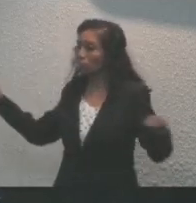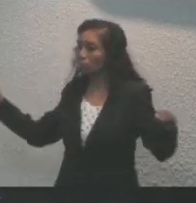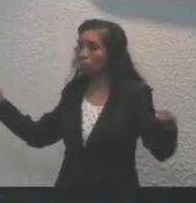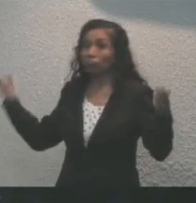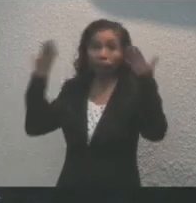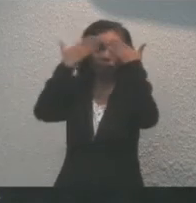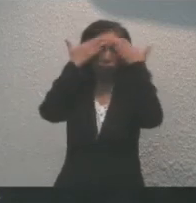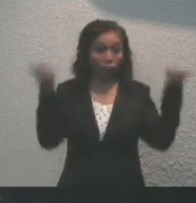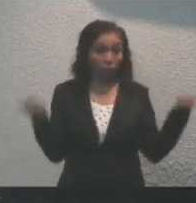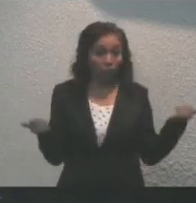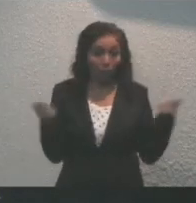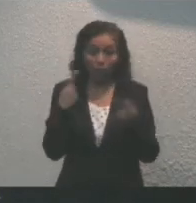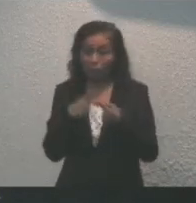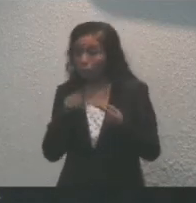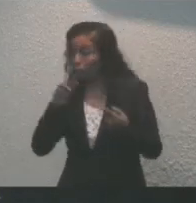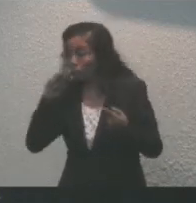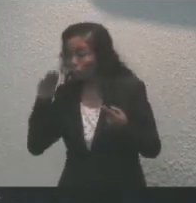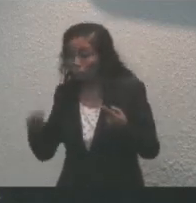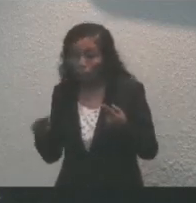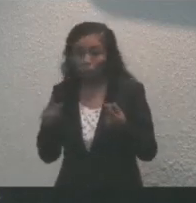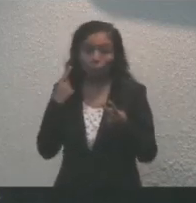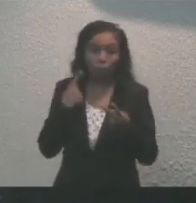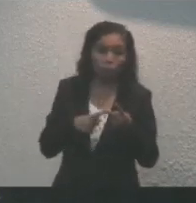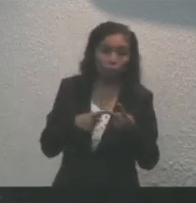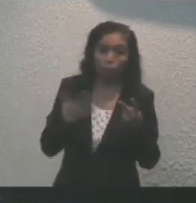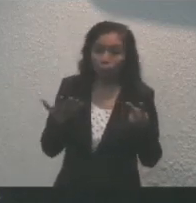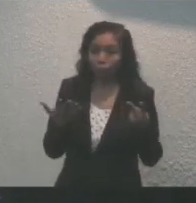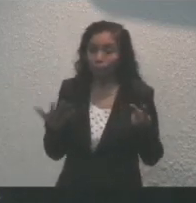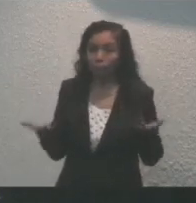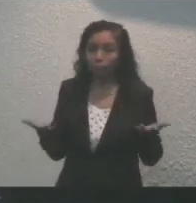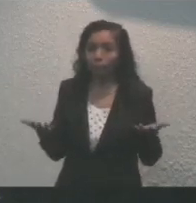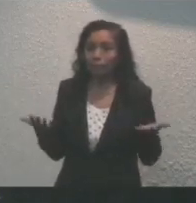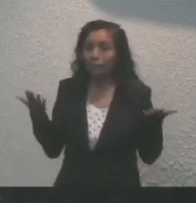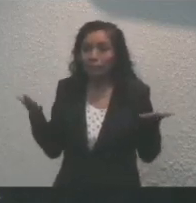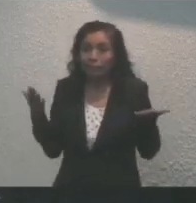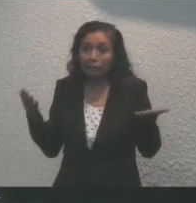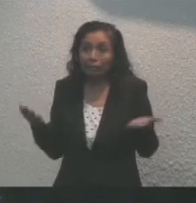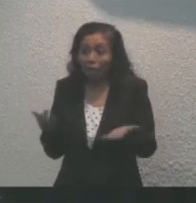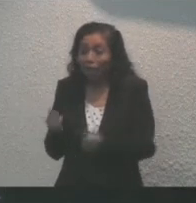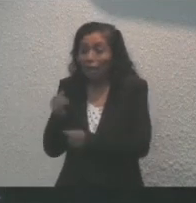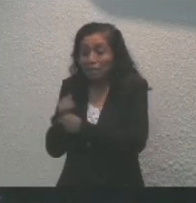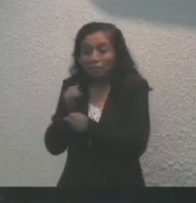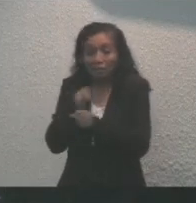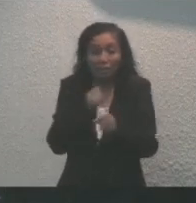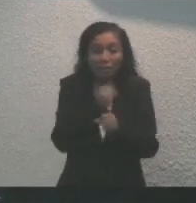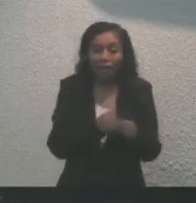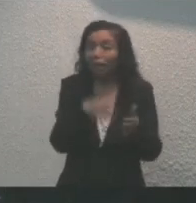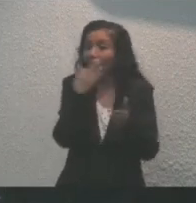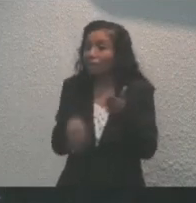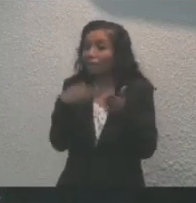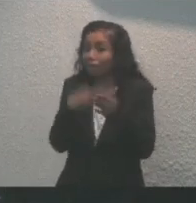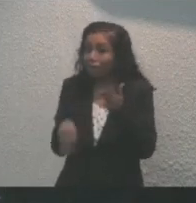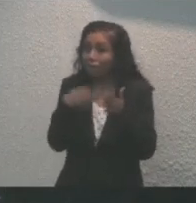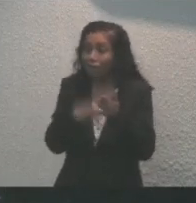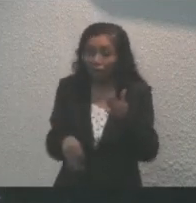se sabe si murió en esos ataques del ejército y aún hay mucho que investigar sobre esta